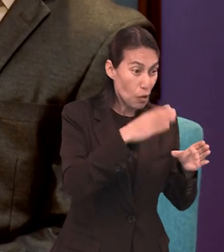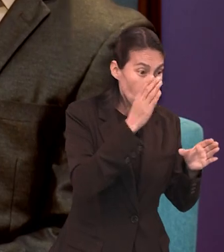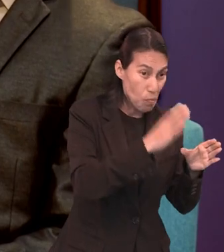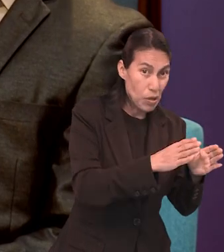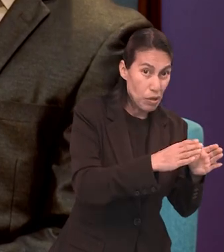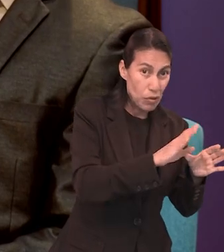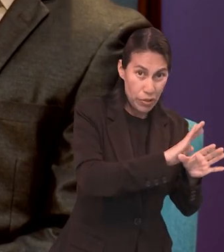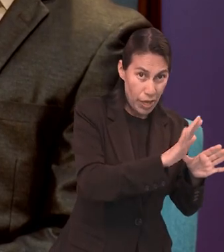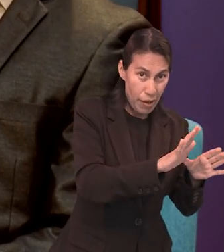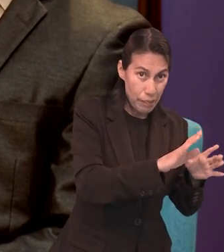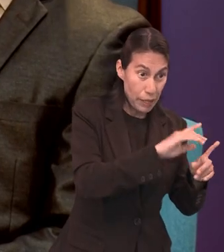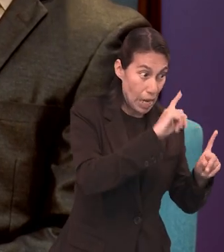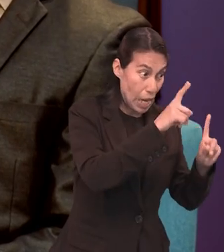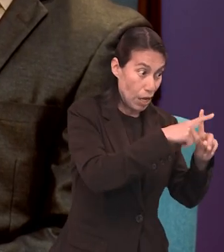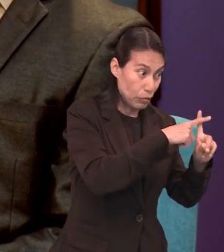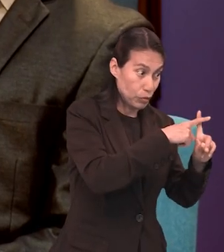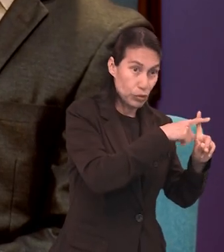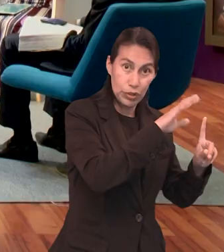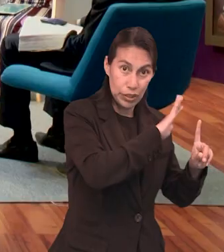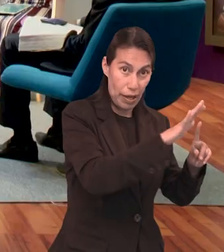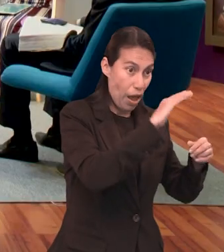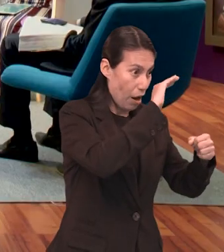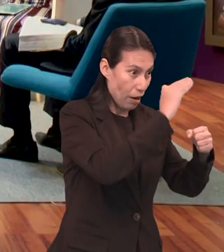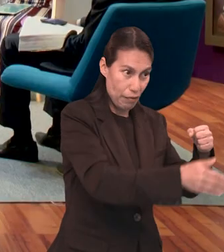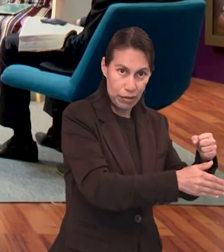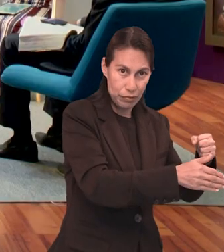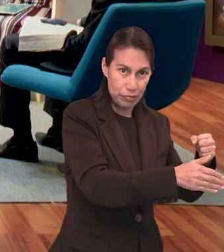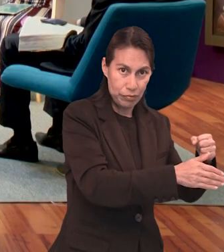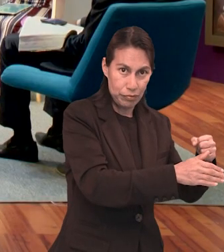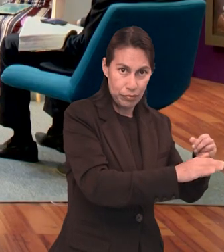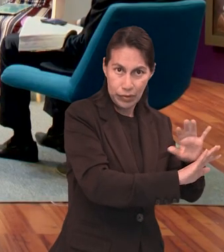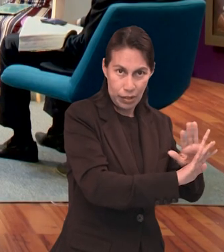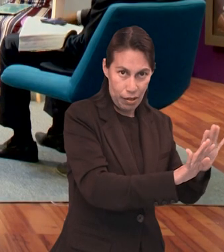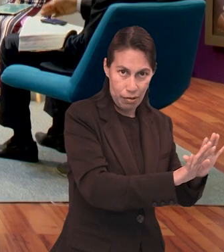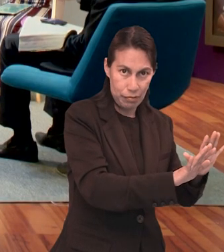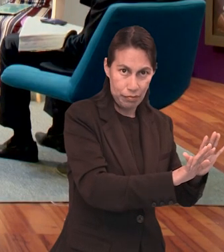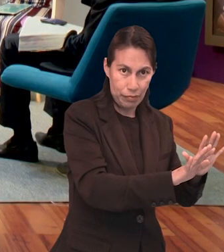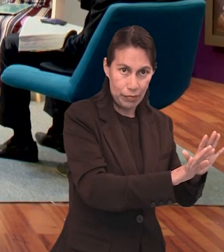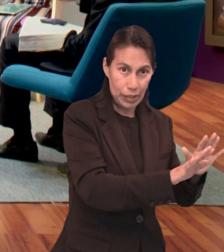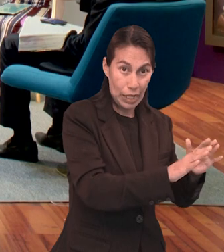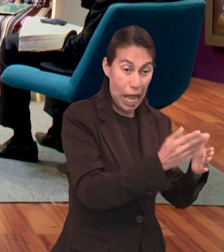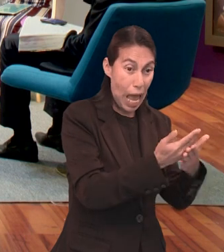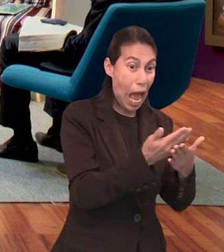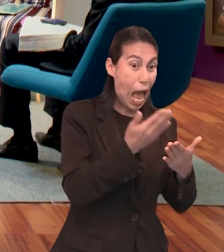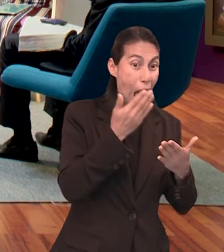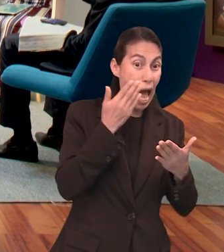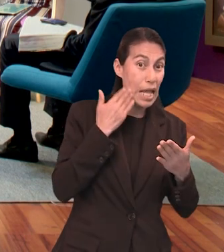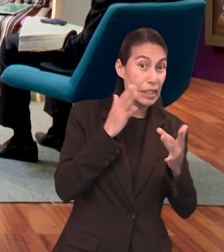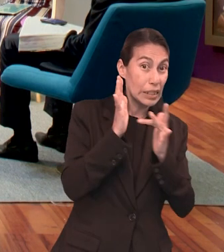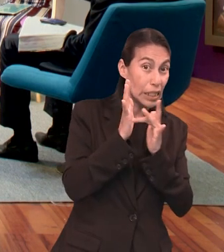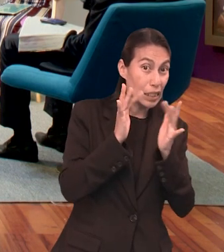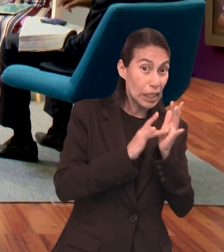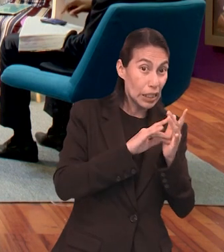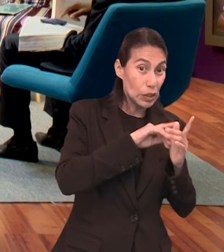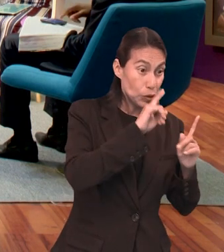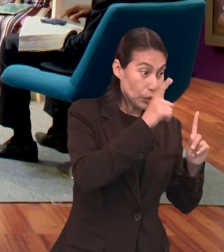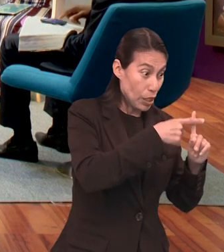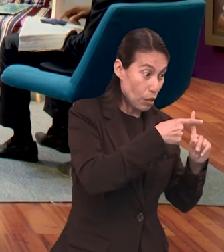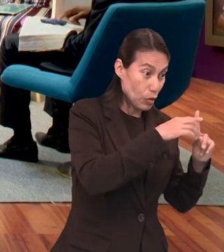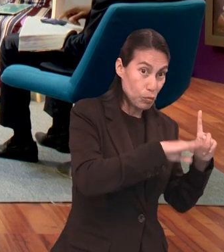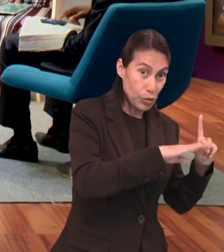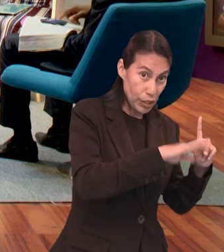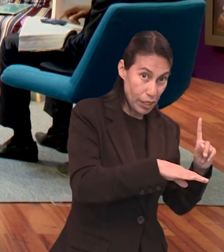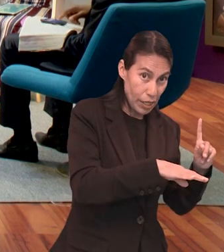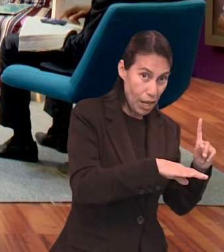cumplimiento en la cruz, ¿no? Por intermedio de Jesús, ¿no? Eran una sombra que apuntaban para